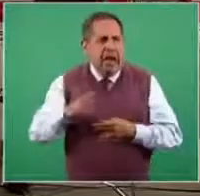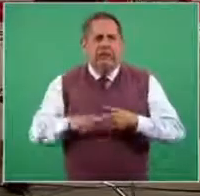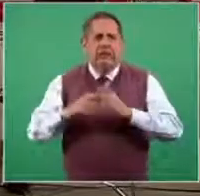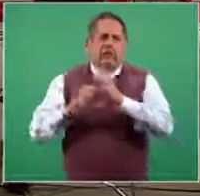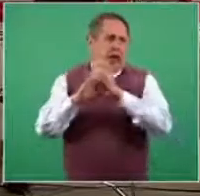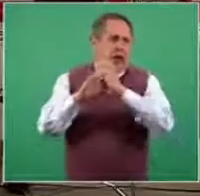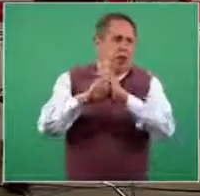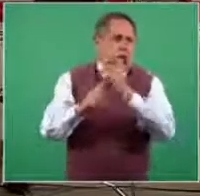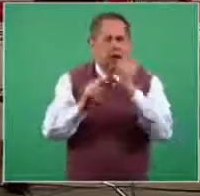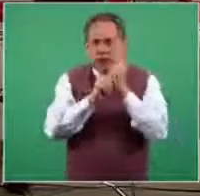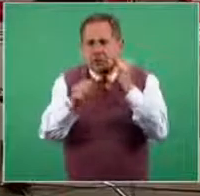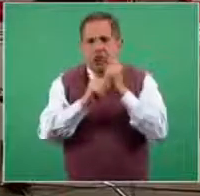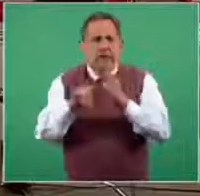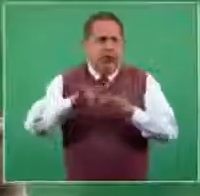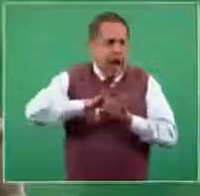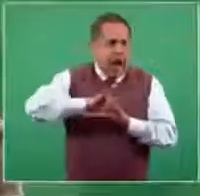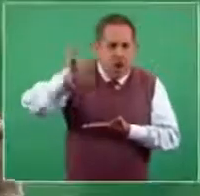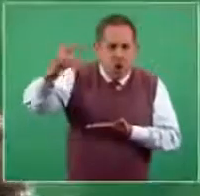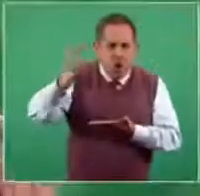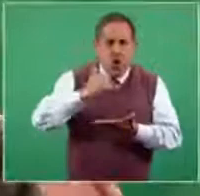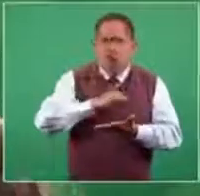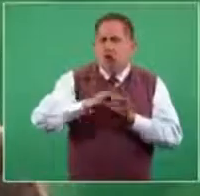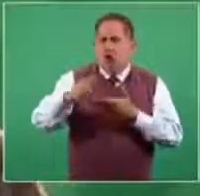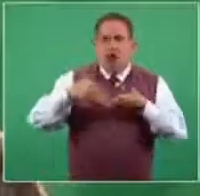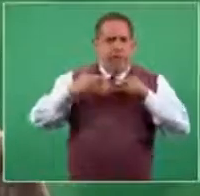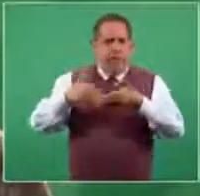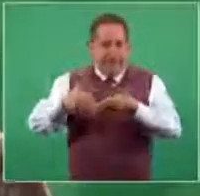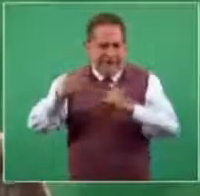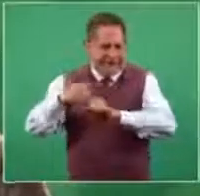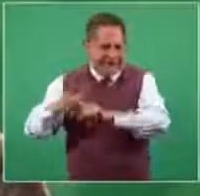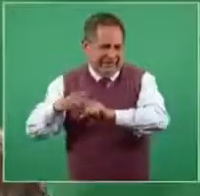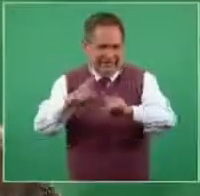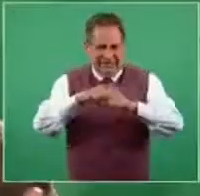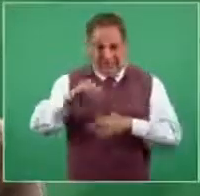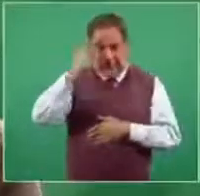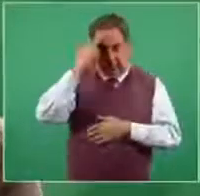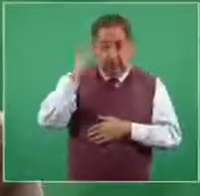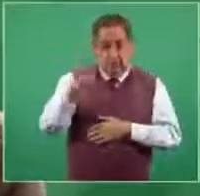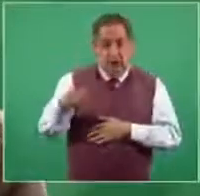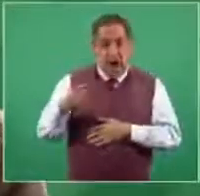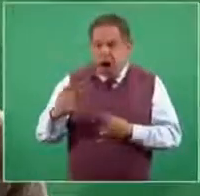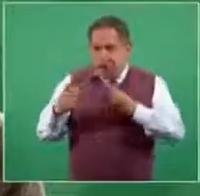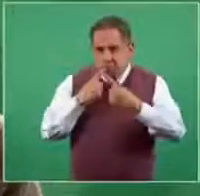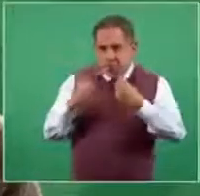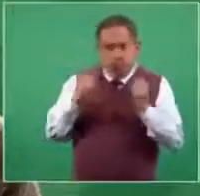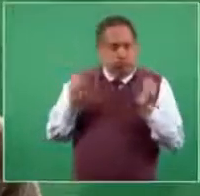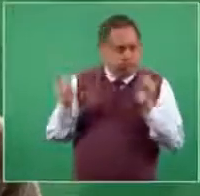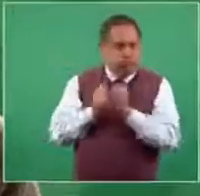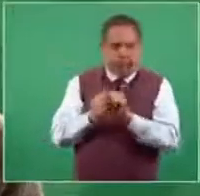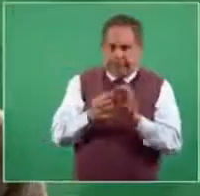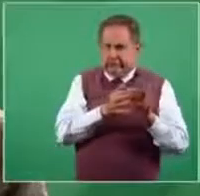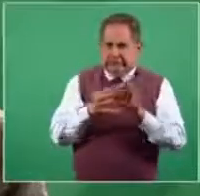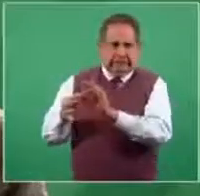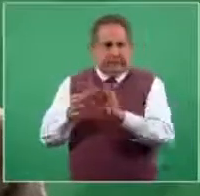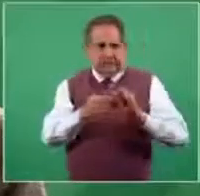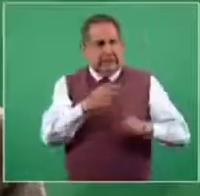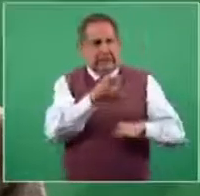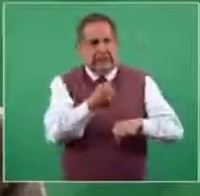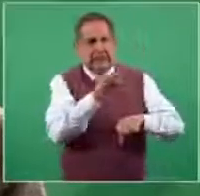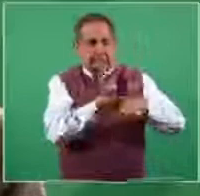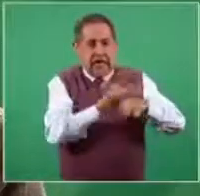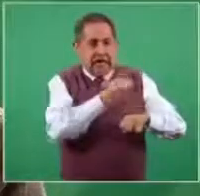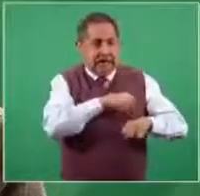transporte, transporte aéreo, cruceros, etcétera. Esto fue gracias a la colaboración tan estrecha, tan comprometida